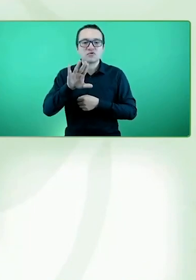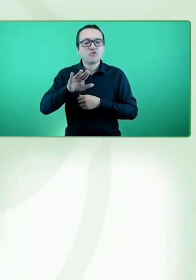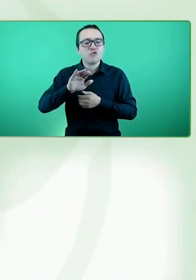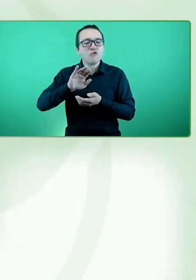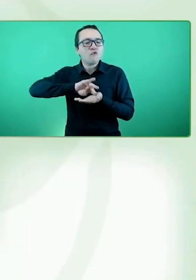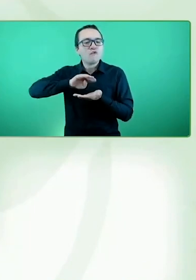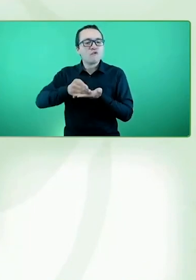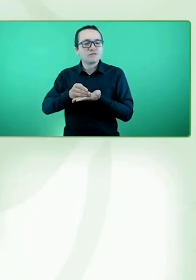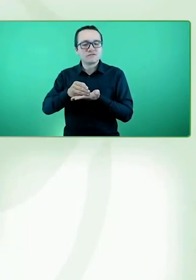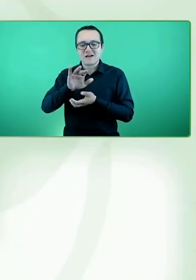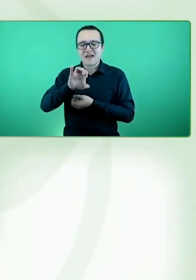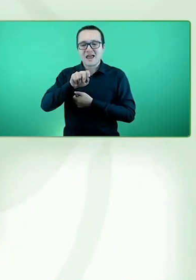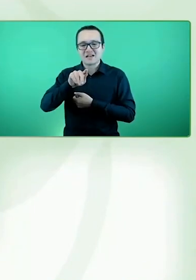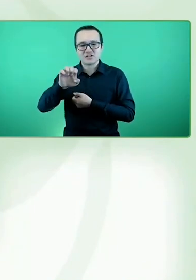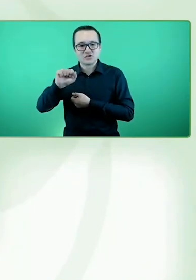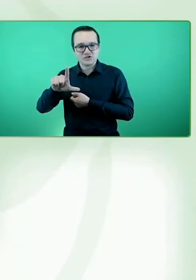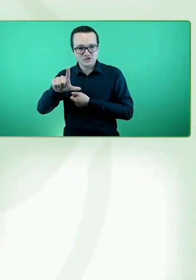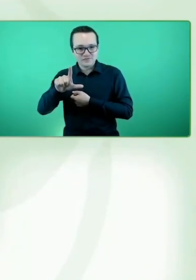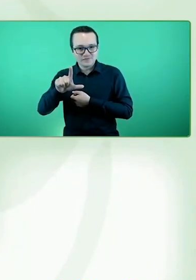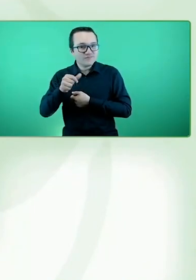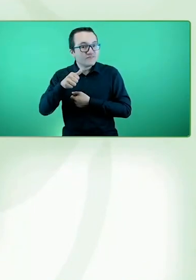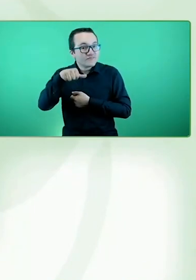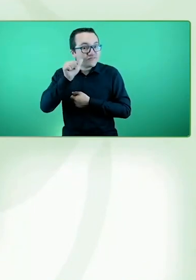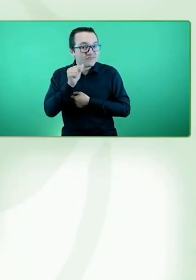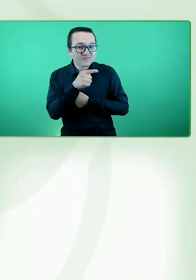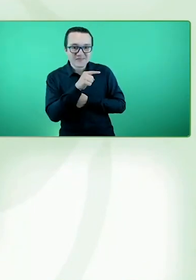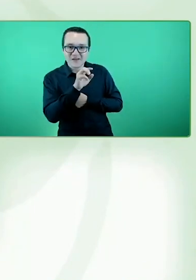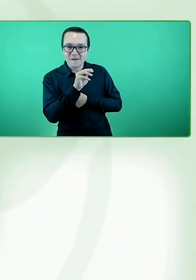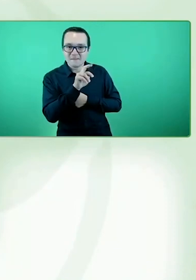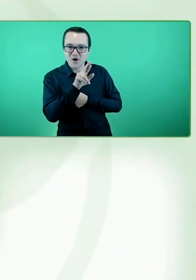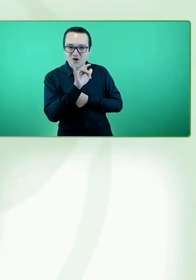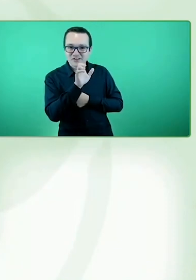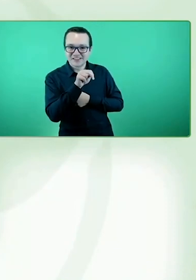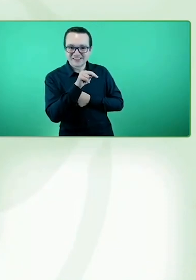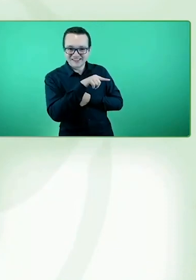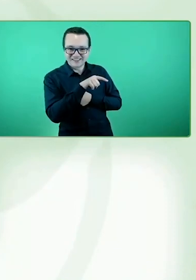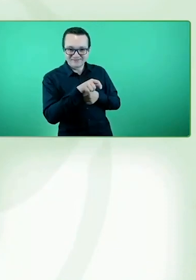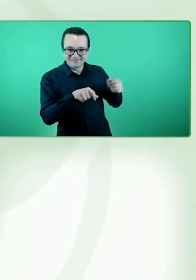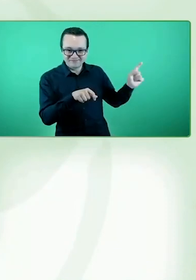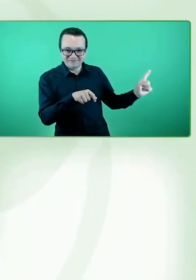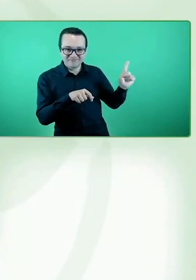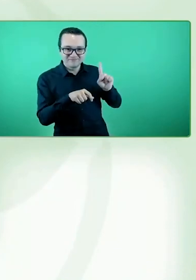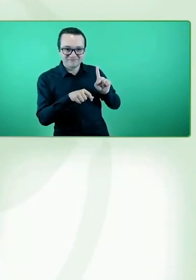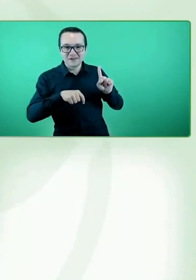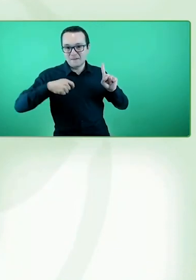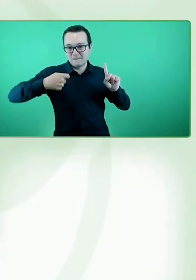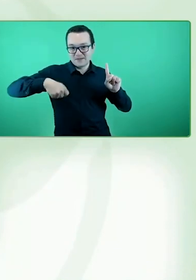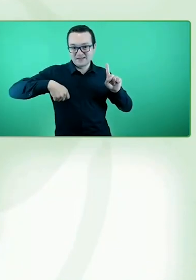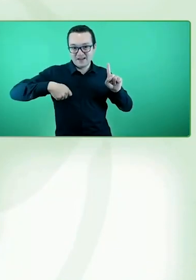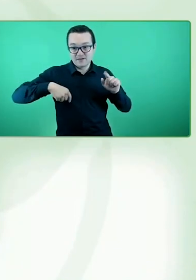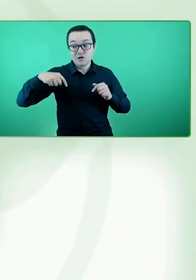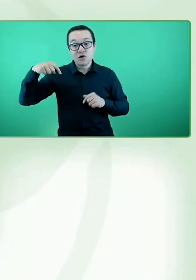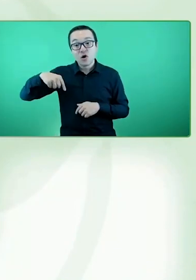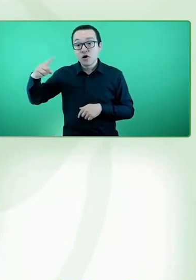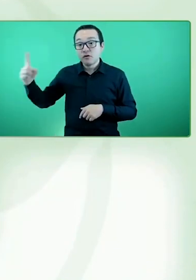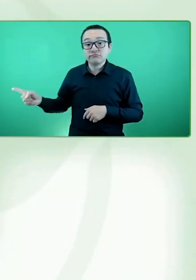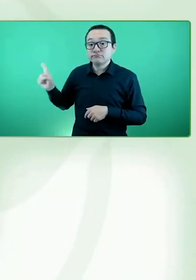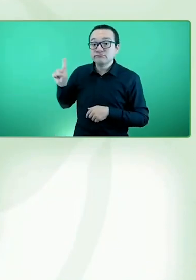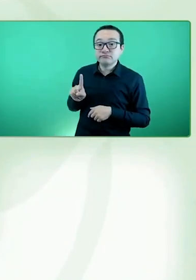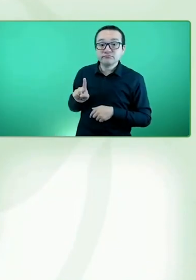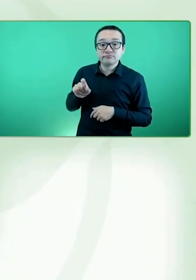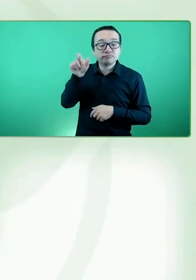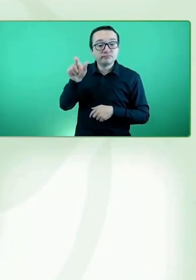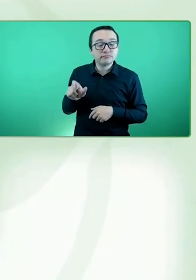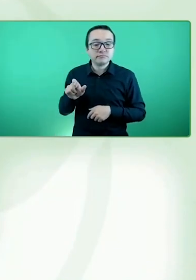Martin, el presidente de la Fundación EFE, y hoy tenemos con nosotros a Michael